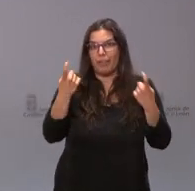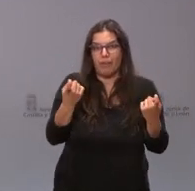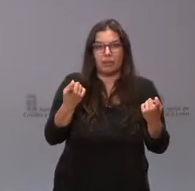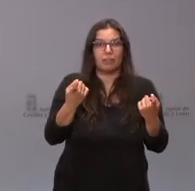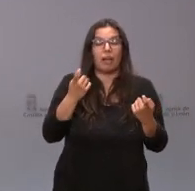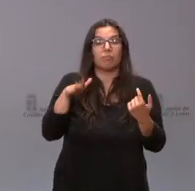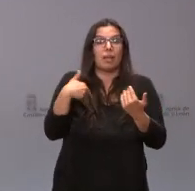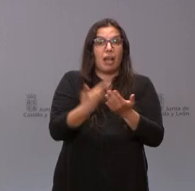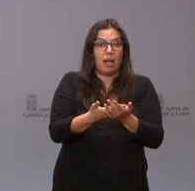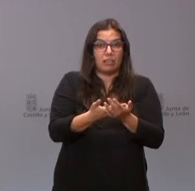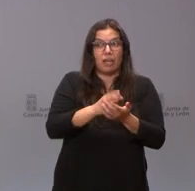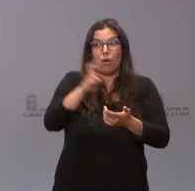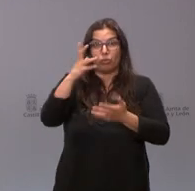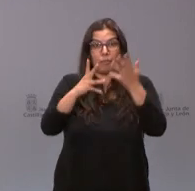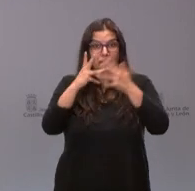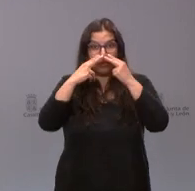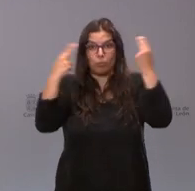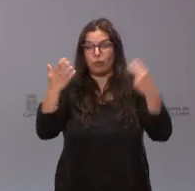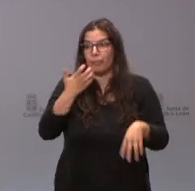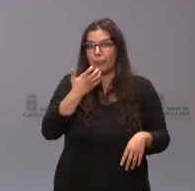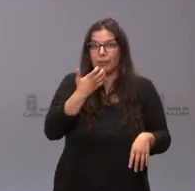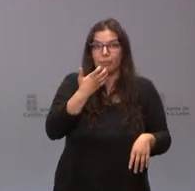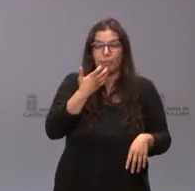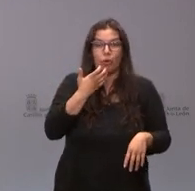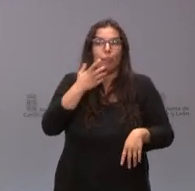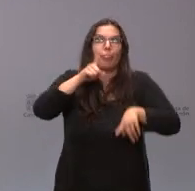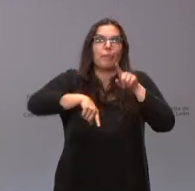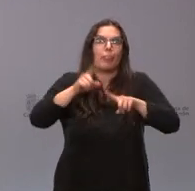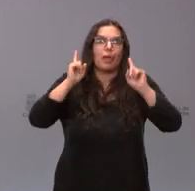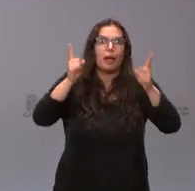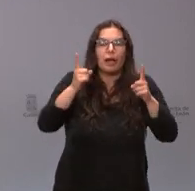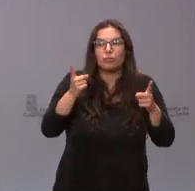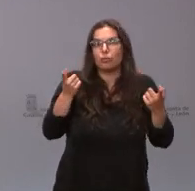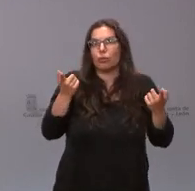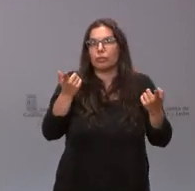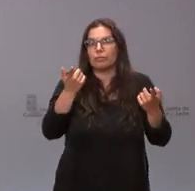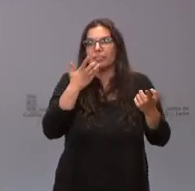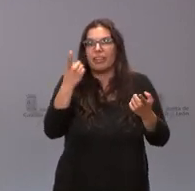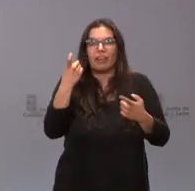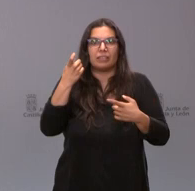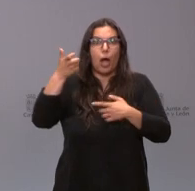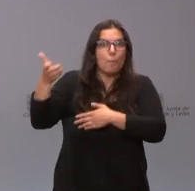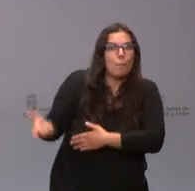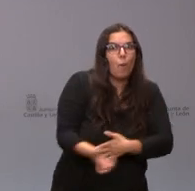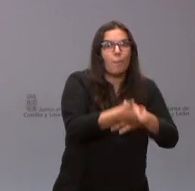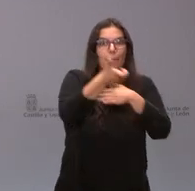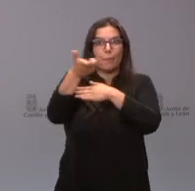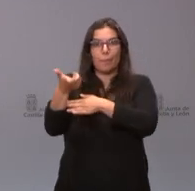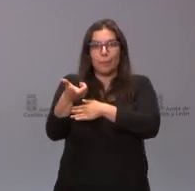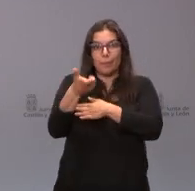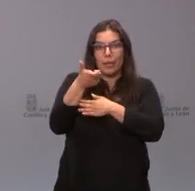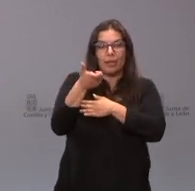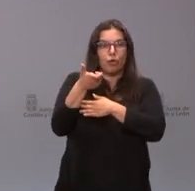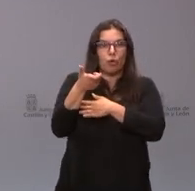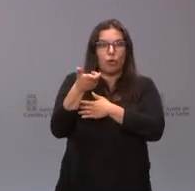incluso hasta de otras administraciones públicas, como puedan ser, según los casos, o los servicios de bomberos de ámbito local